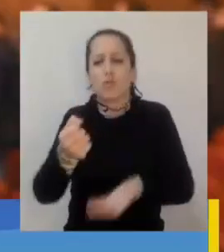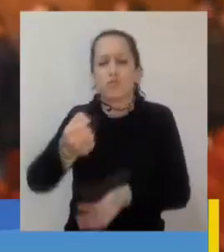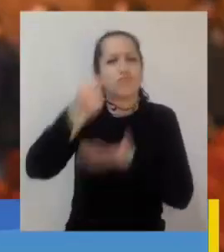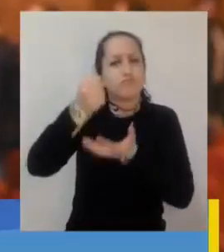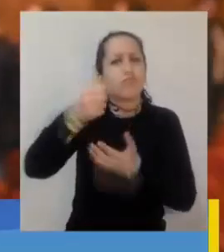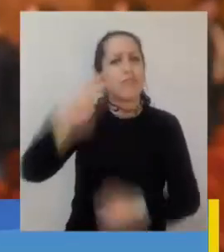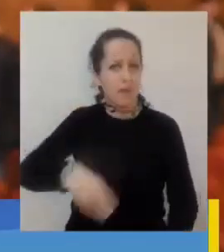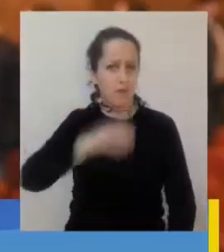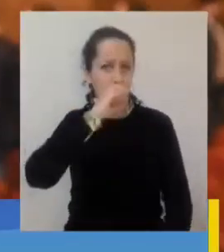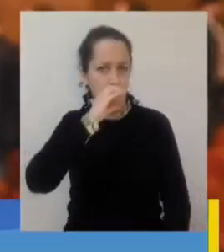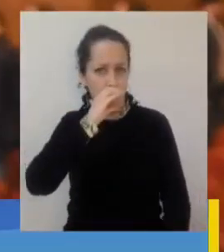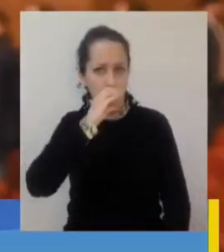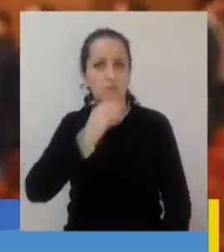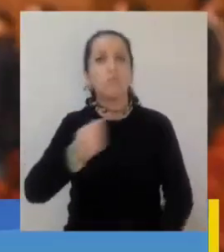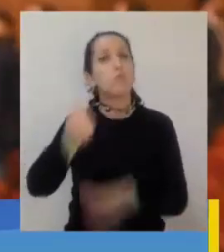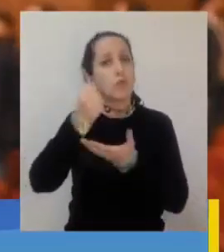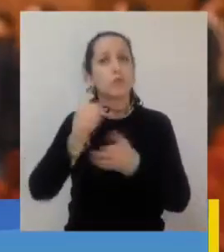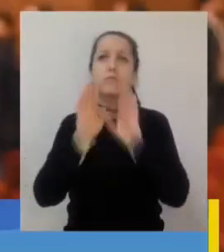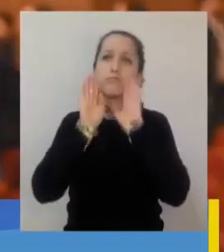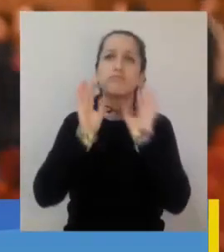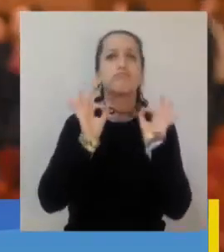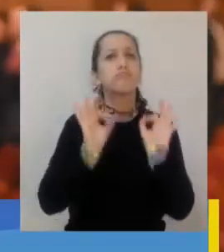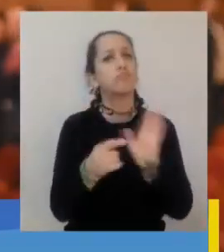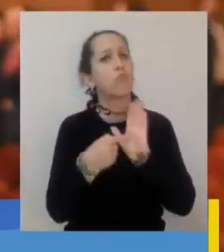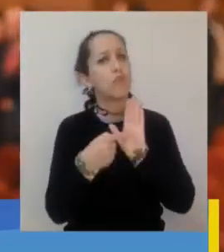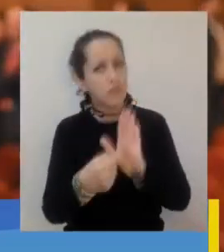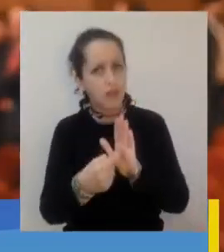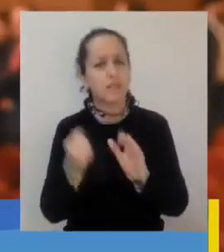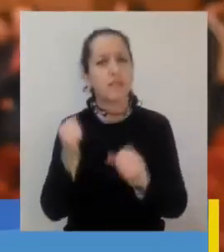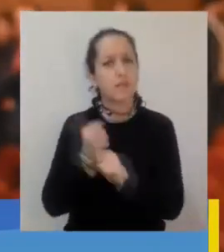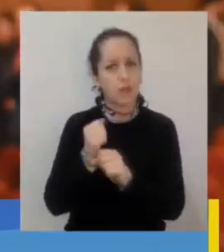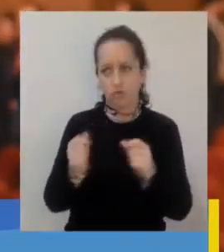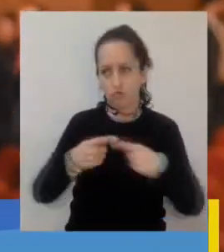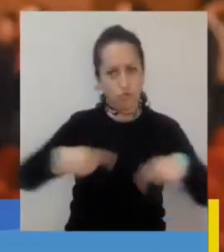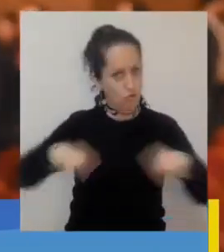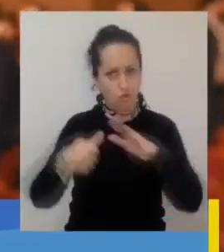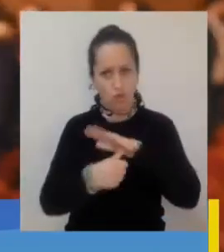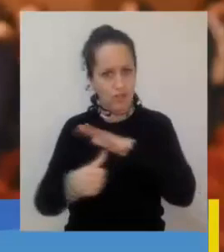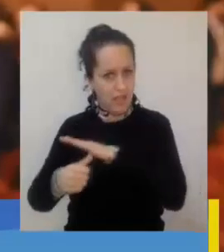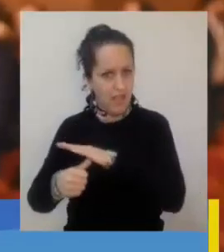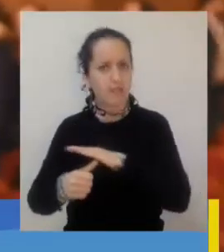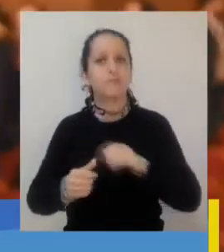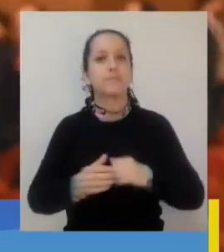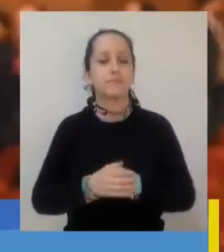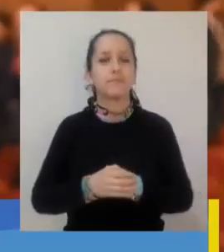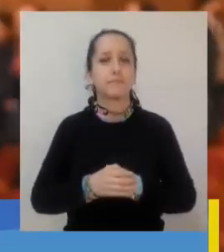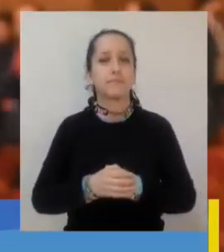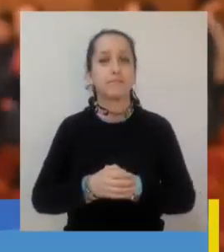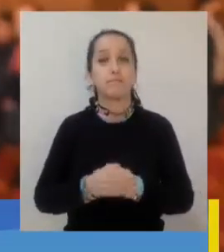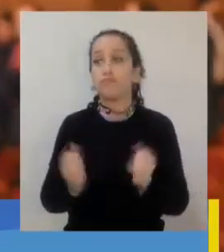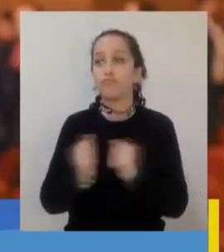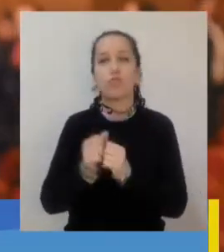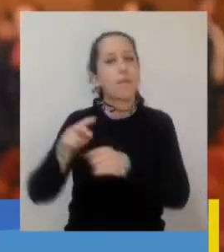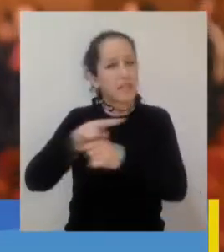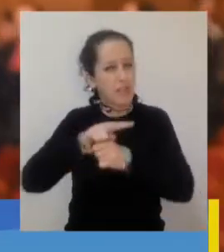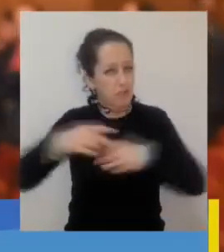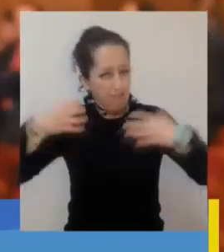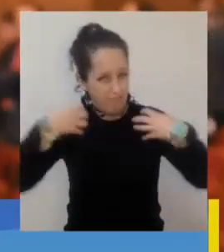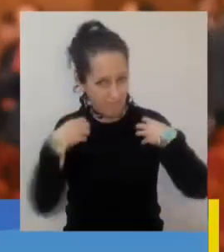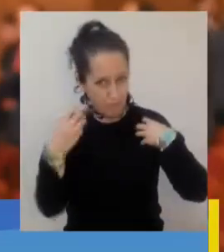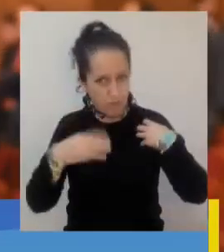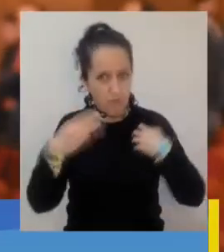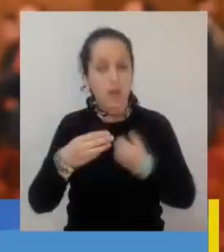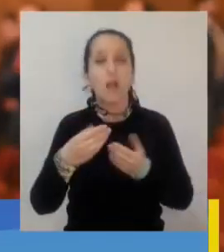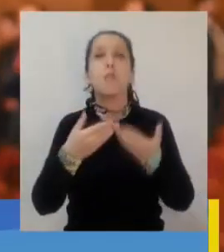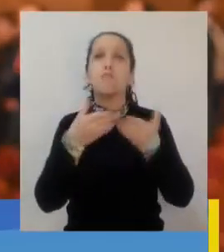tenemos un presupuesto limpio y hemos trabajado en conjunto con el Consejo Municipal y la Administración. Y creo que eso es importante, que